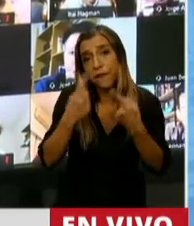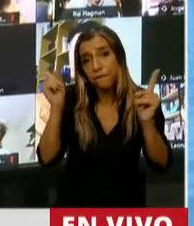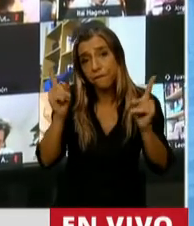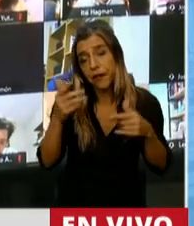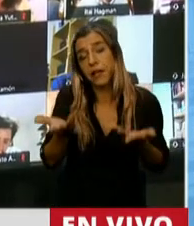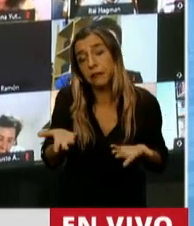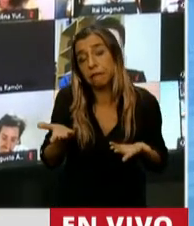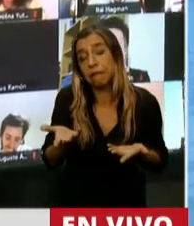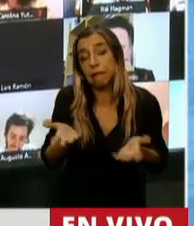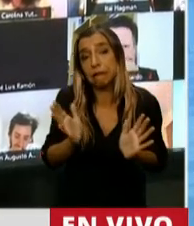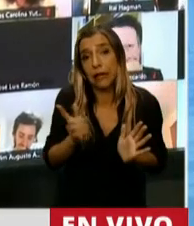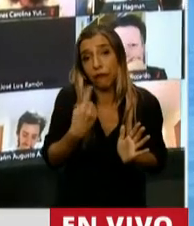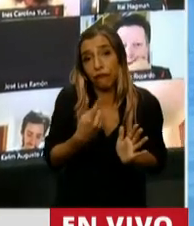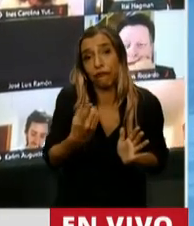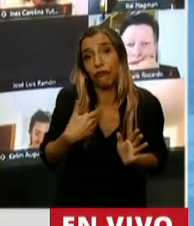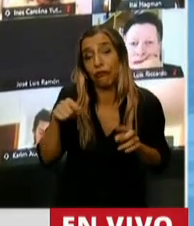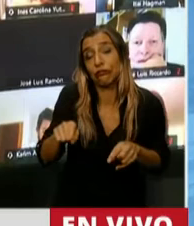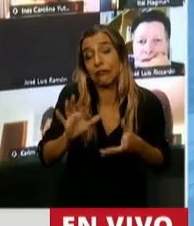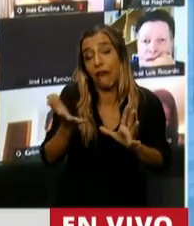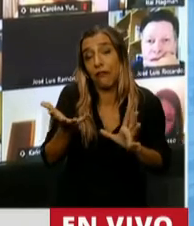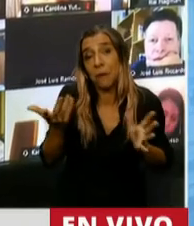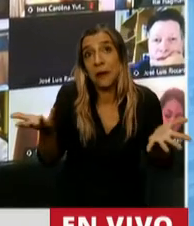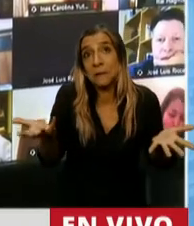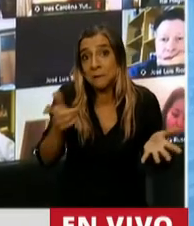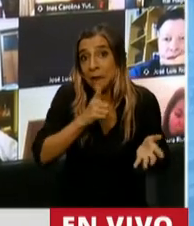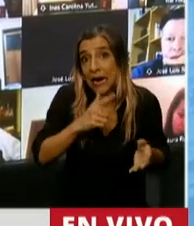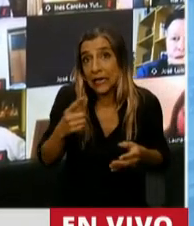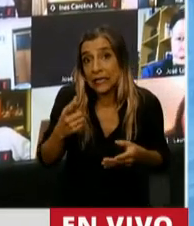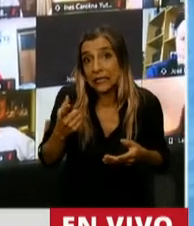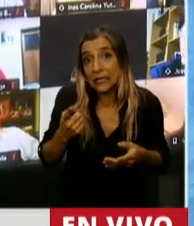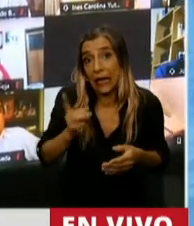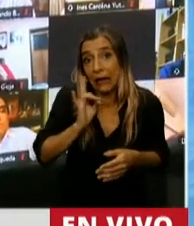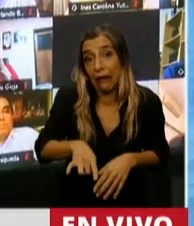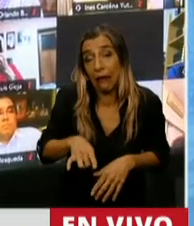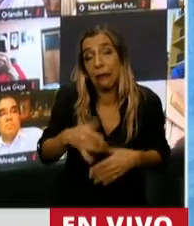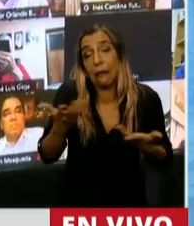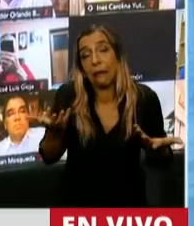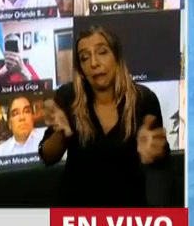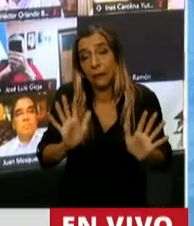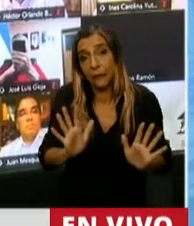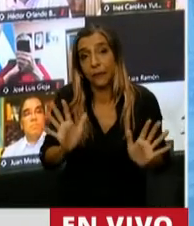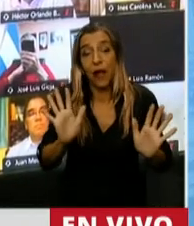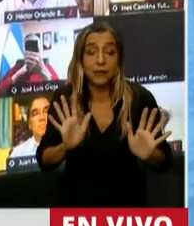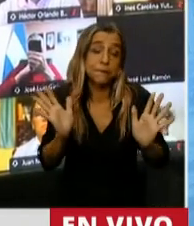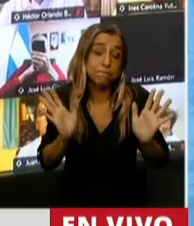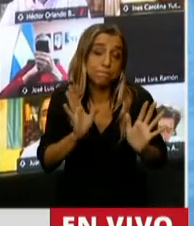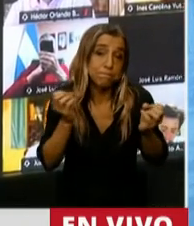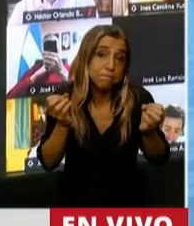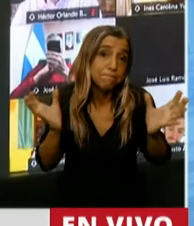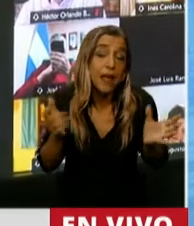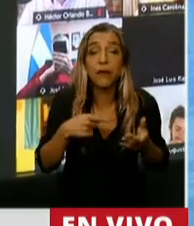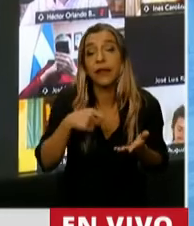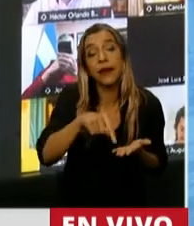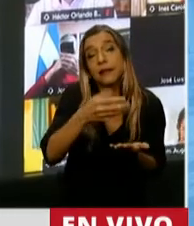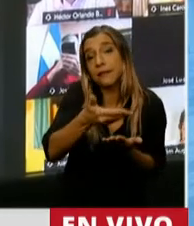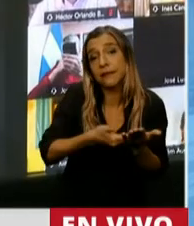casi absurdo. Pero bueno, y la verdad que este presupuesto es una hoja